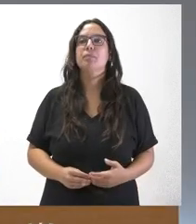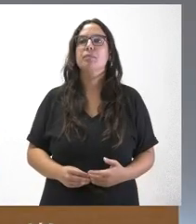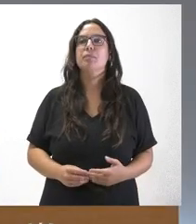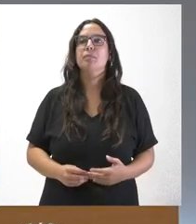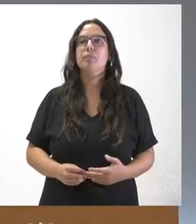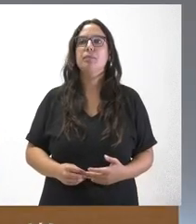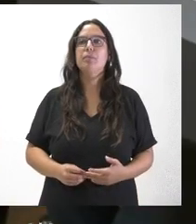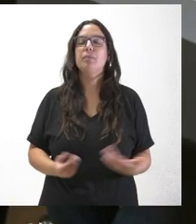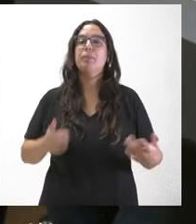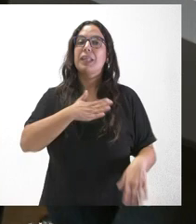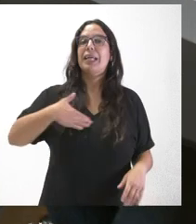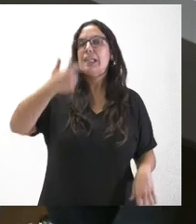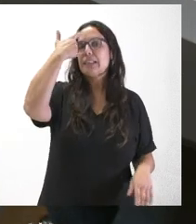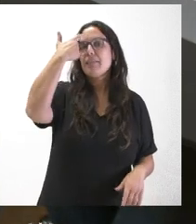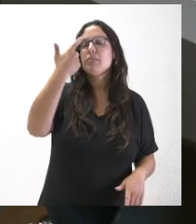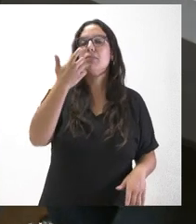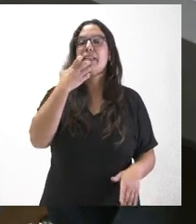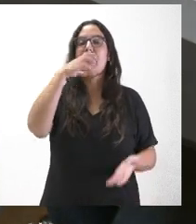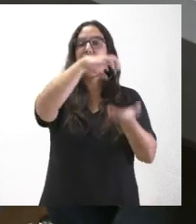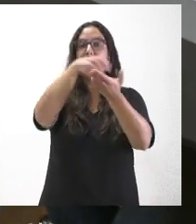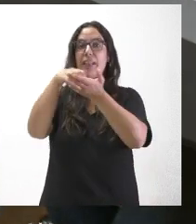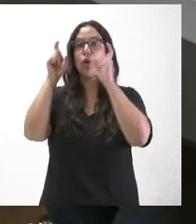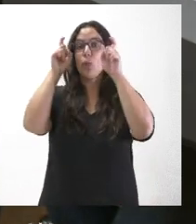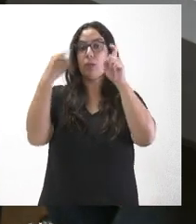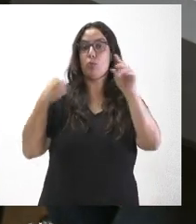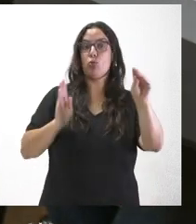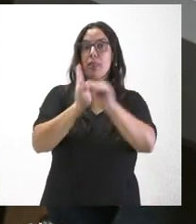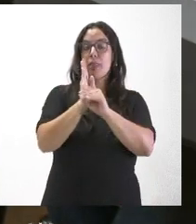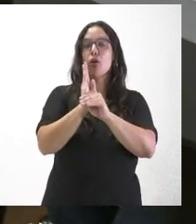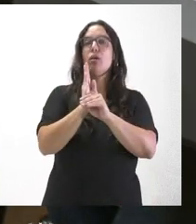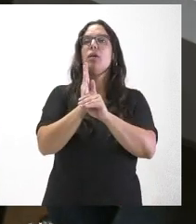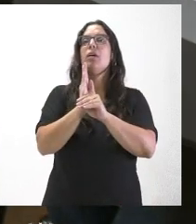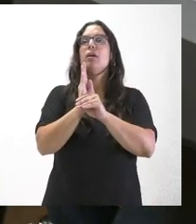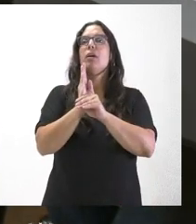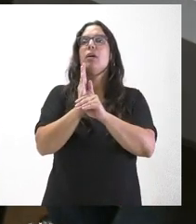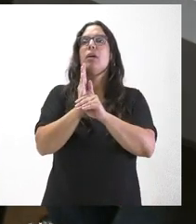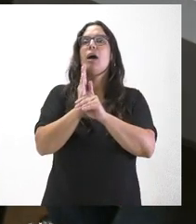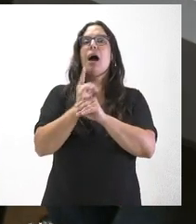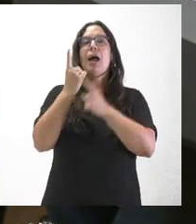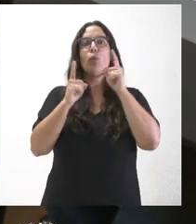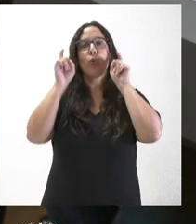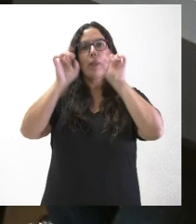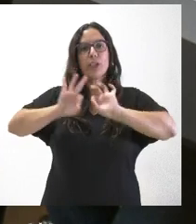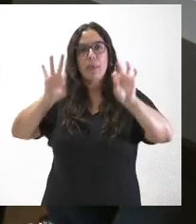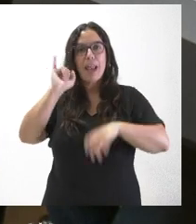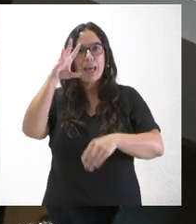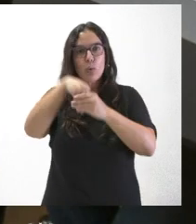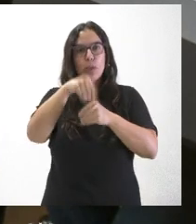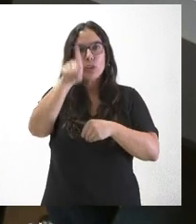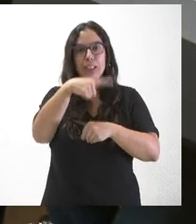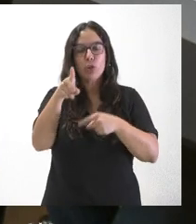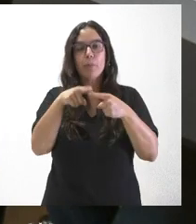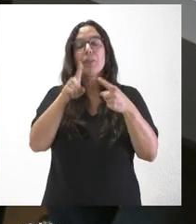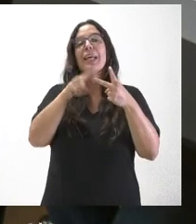Sí, quería saber si entre los centros educativos que van a recibir la subvención hay alguno de educación especial. Y luego le quería